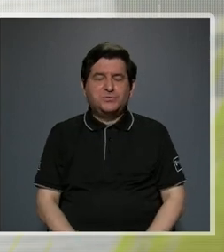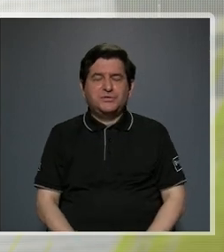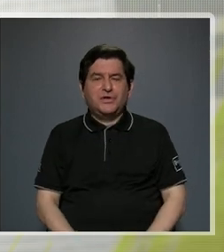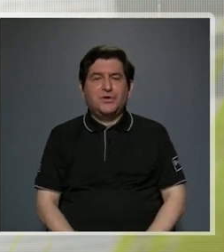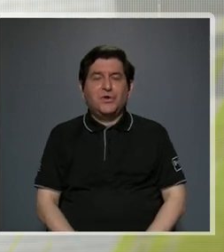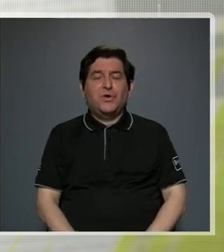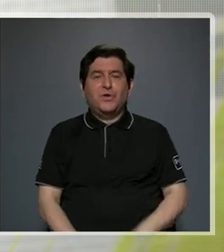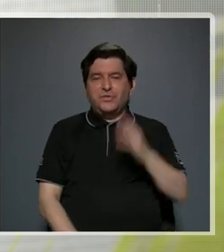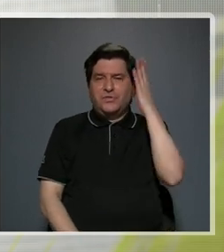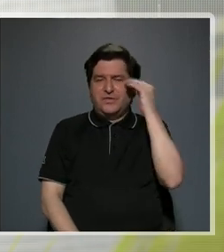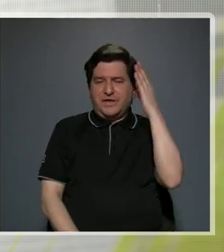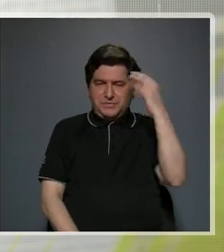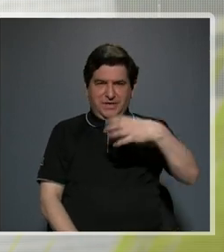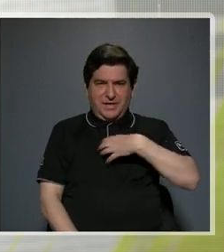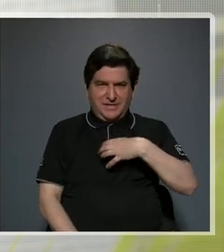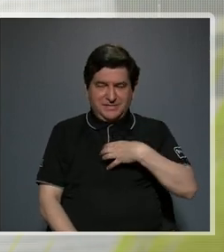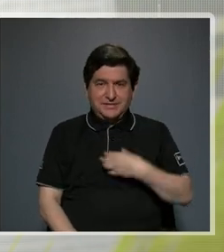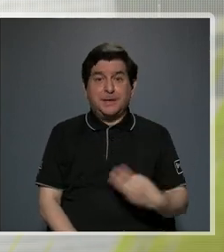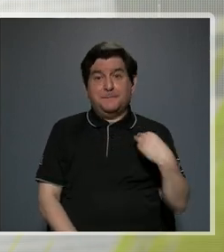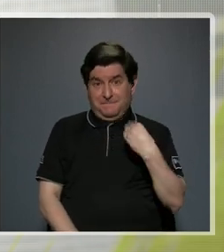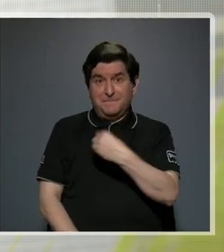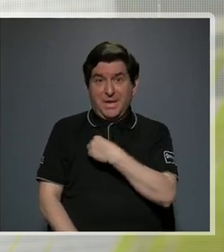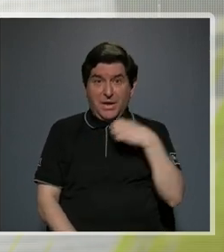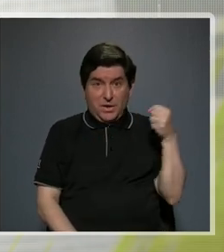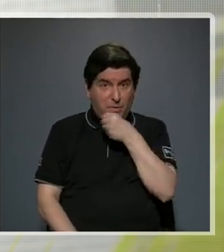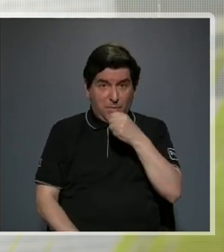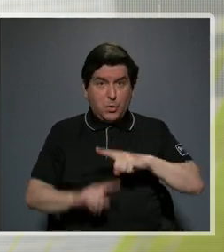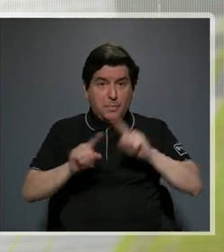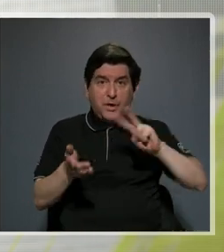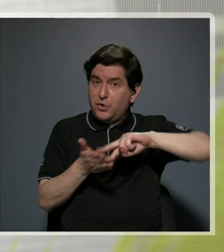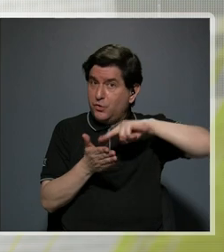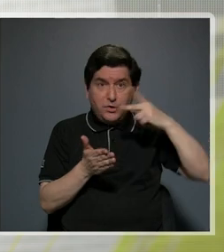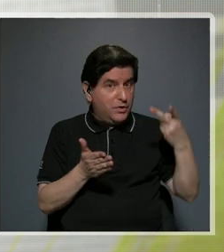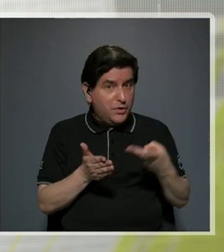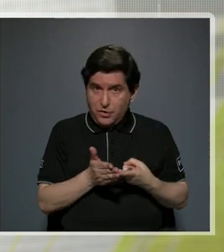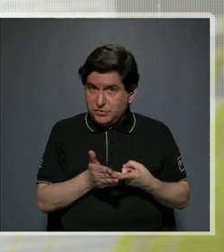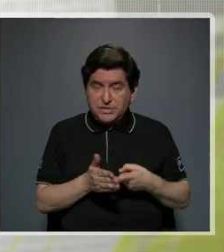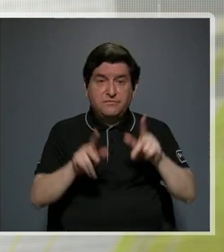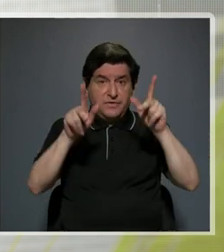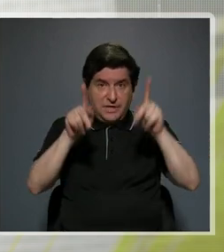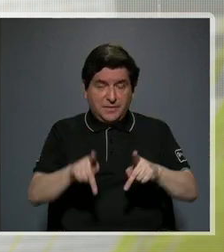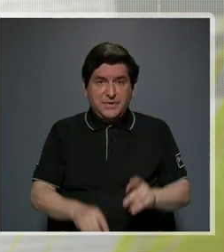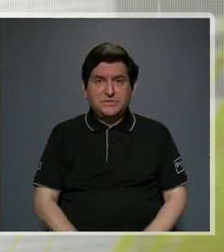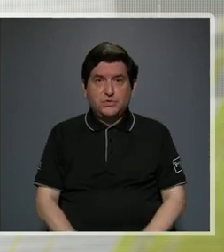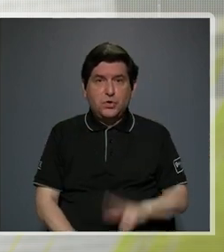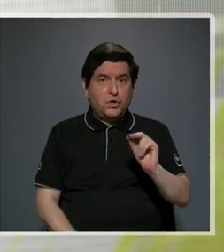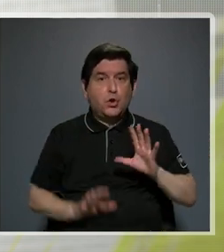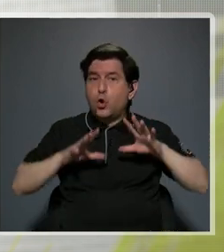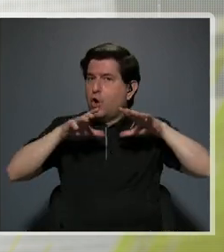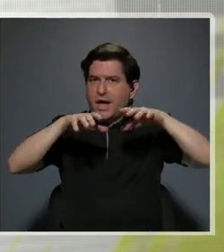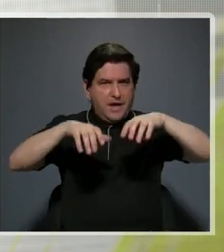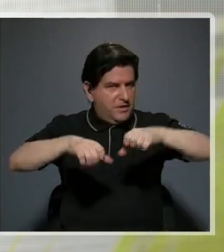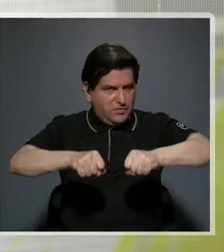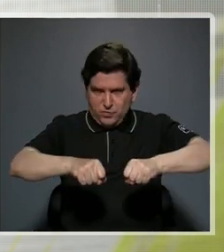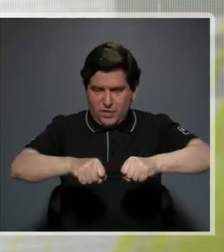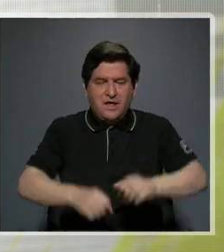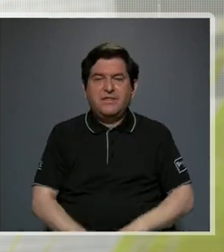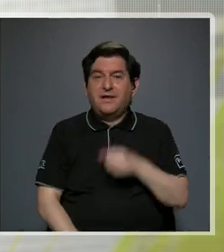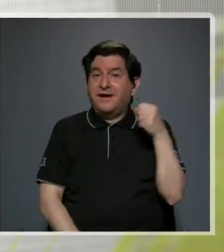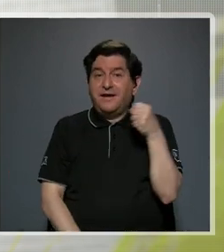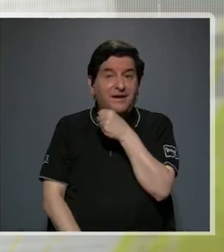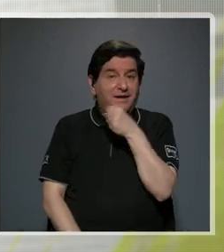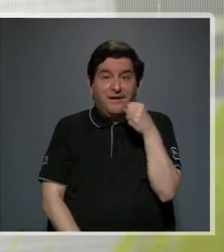pero que no necesariamente por ser una persona que no se graduó en